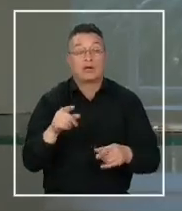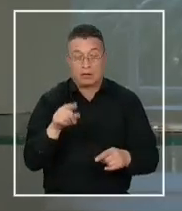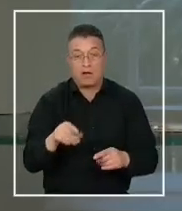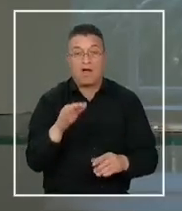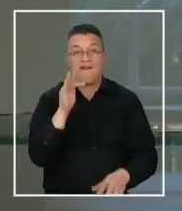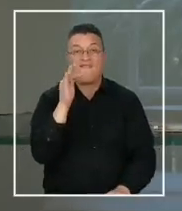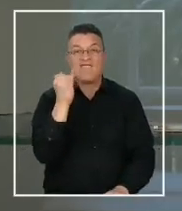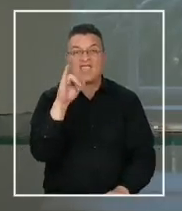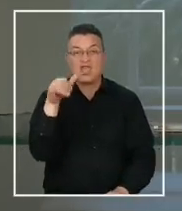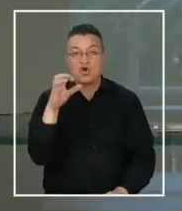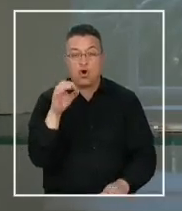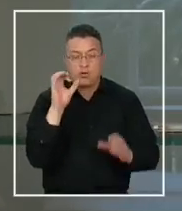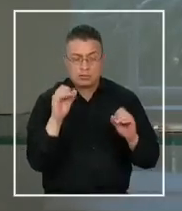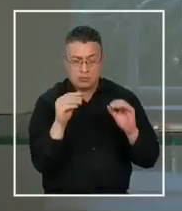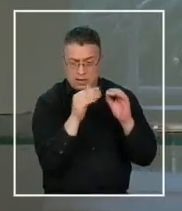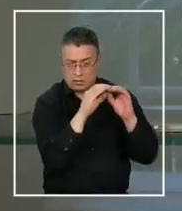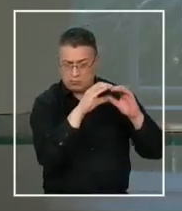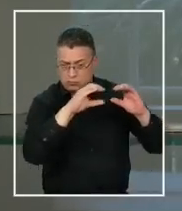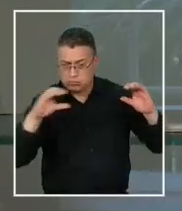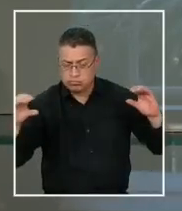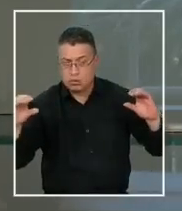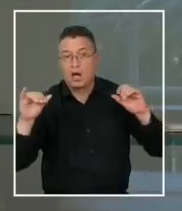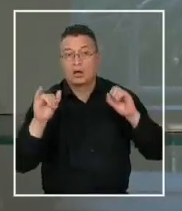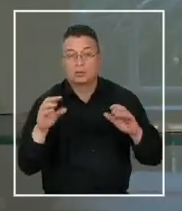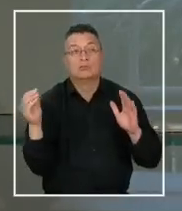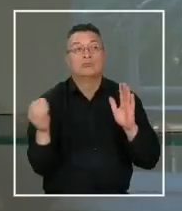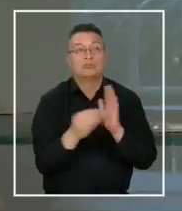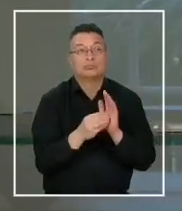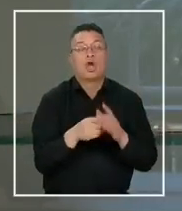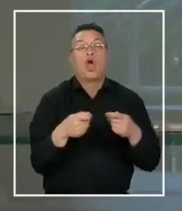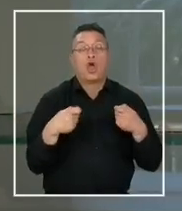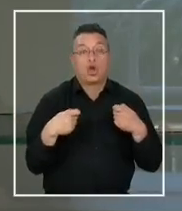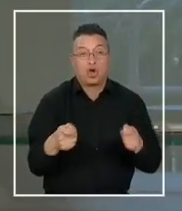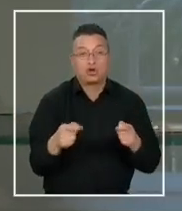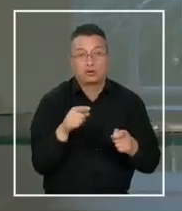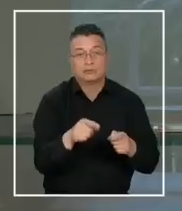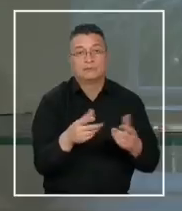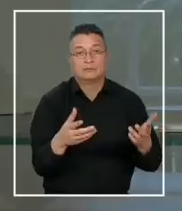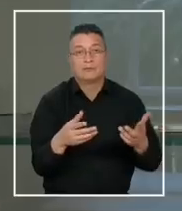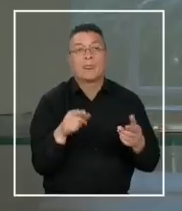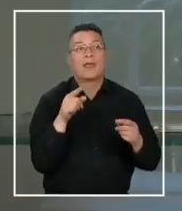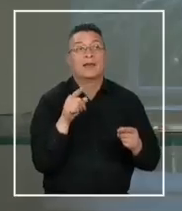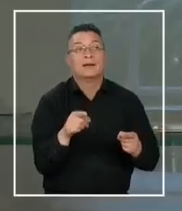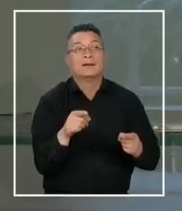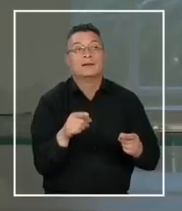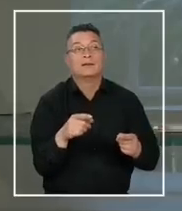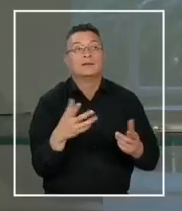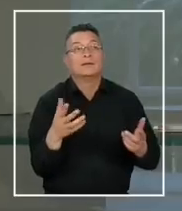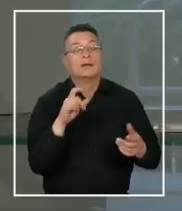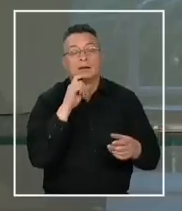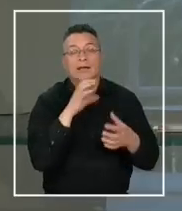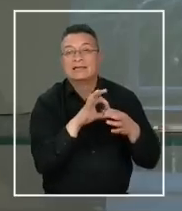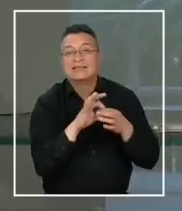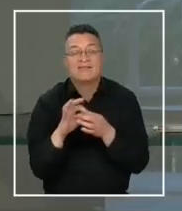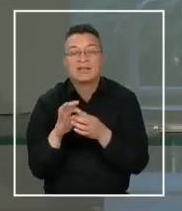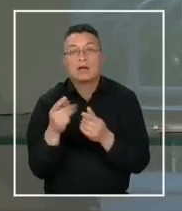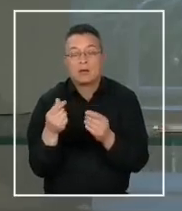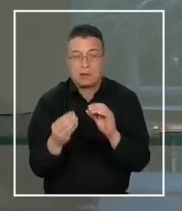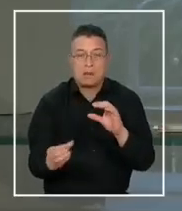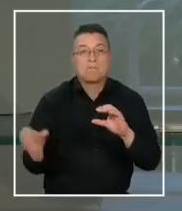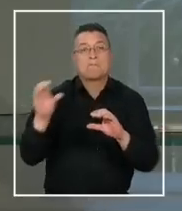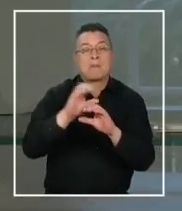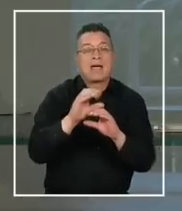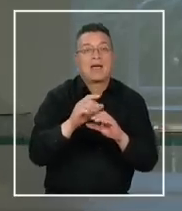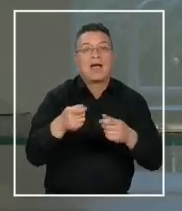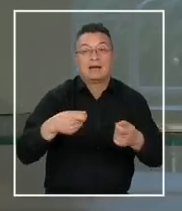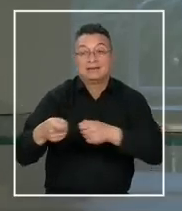va ser fija, va a ser un poco rígida, ellos incorporan el costo que eso significa a esa tarifa. O sea, vale decir, le incorporan un costo adicional a los